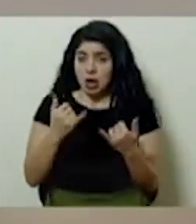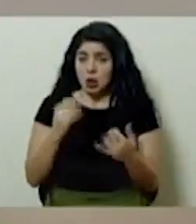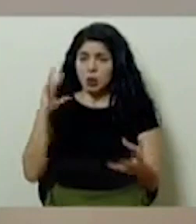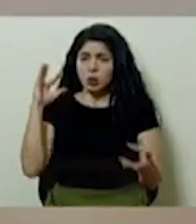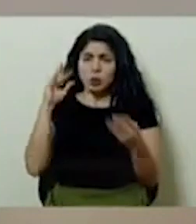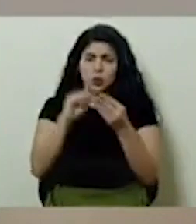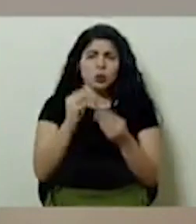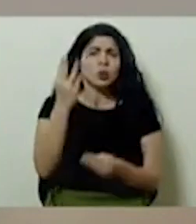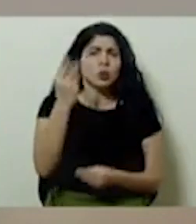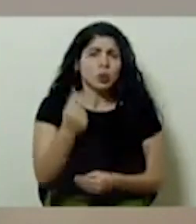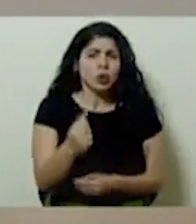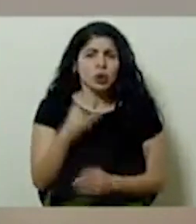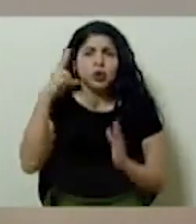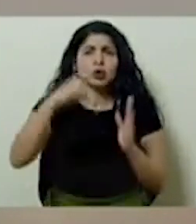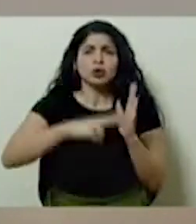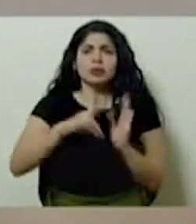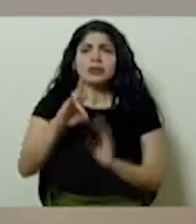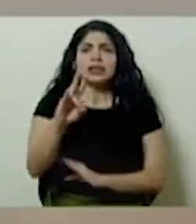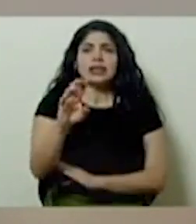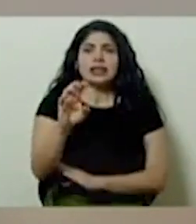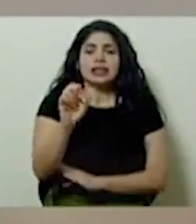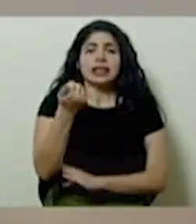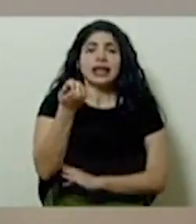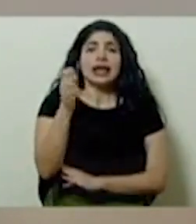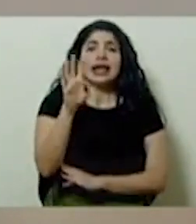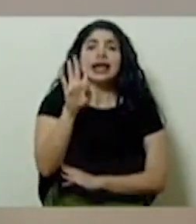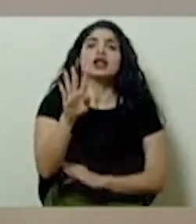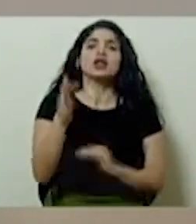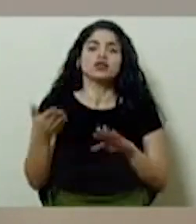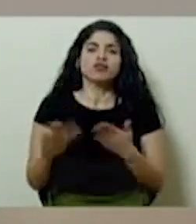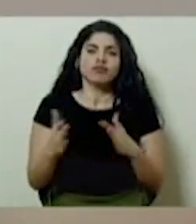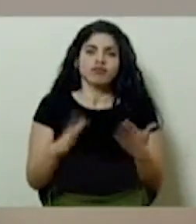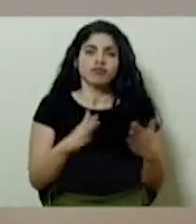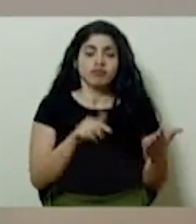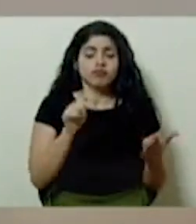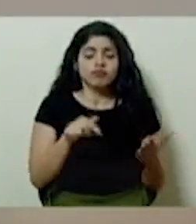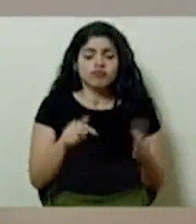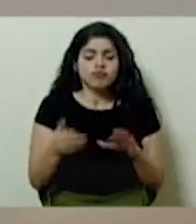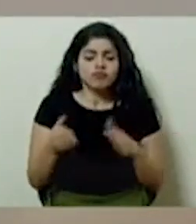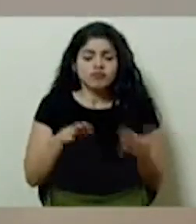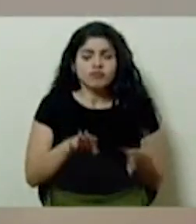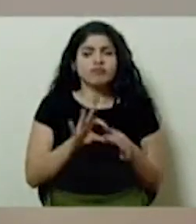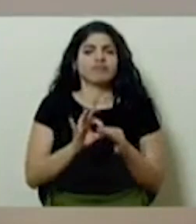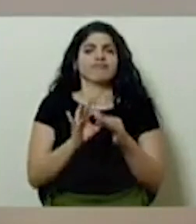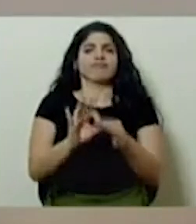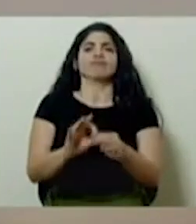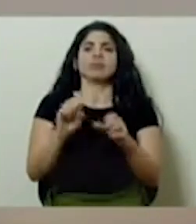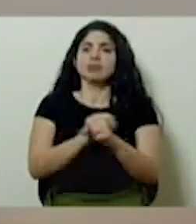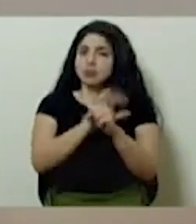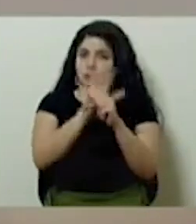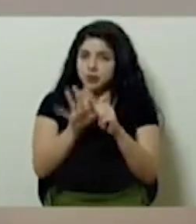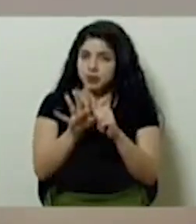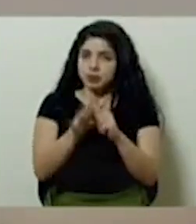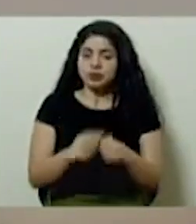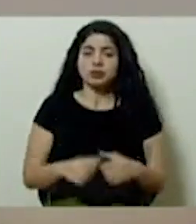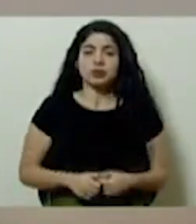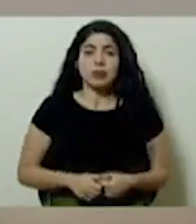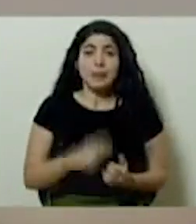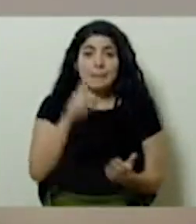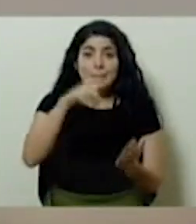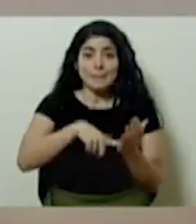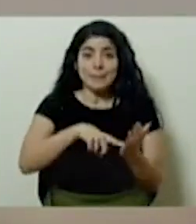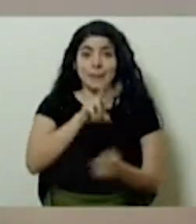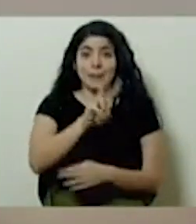a un total de 2,714 defunciones relacionadas con COVID-19. 1